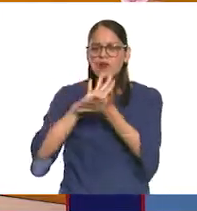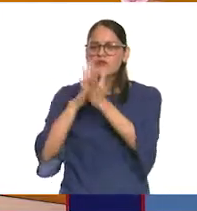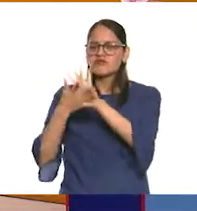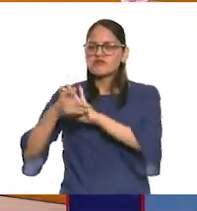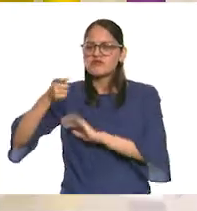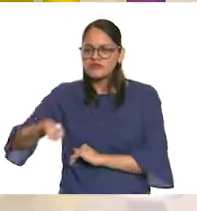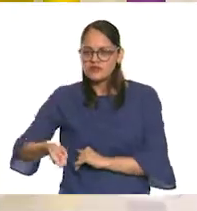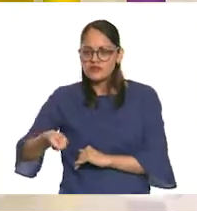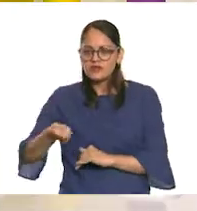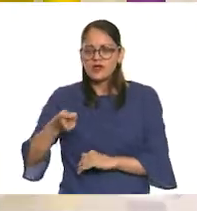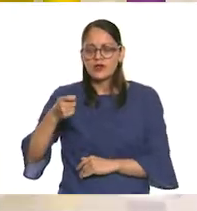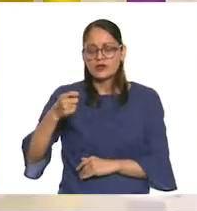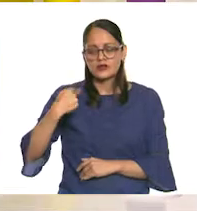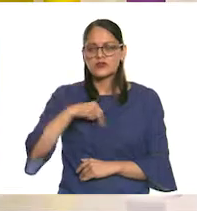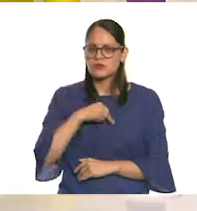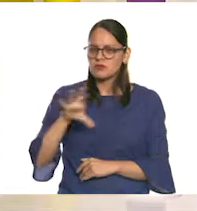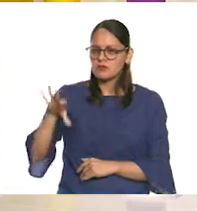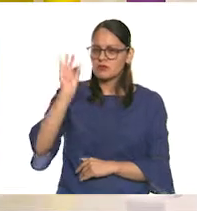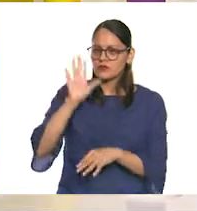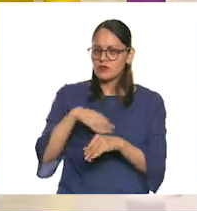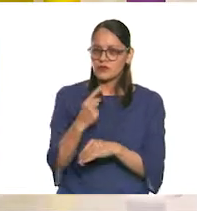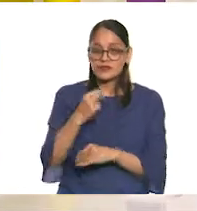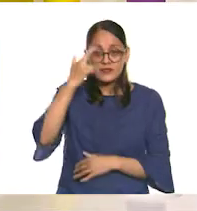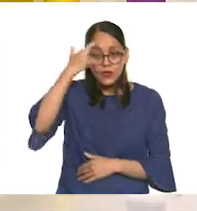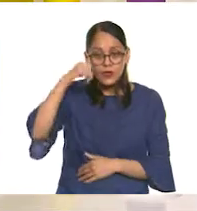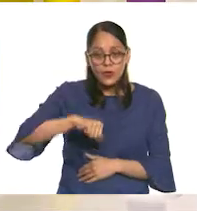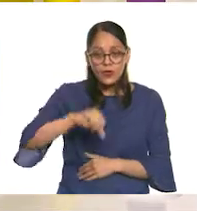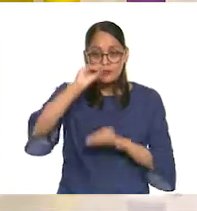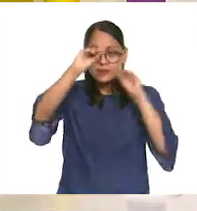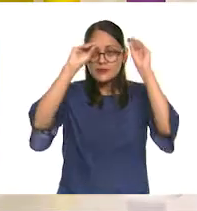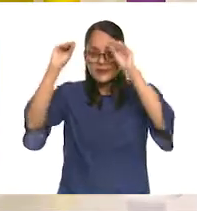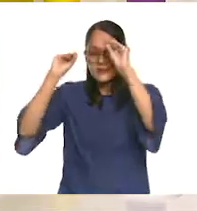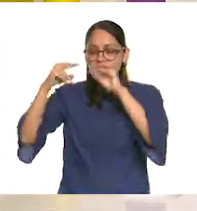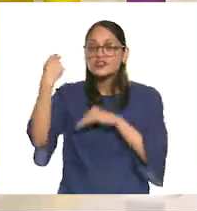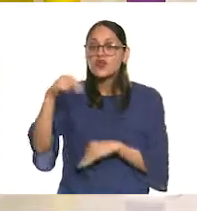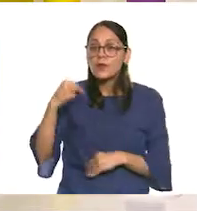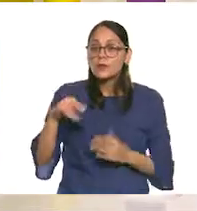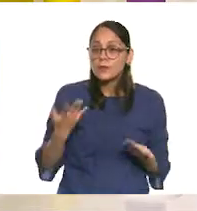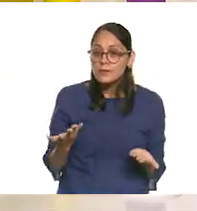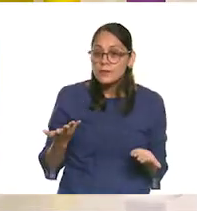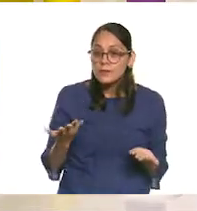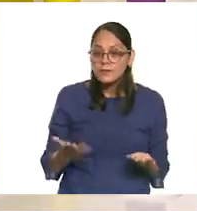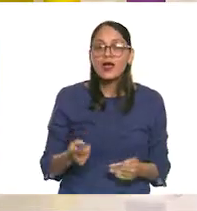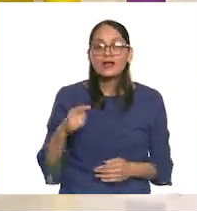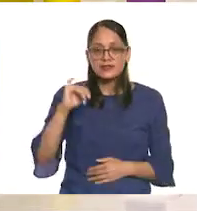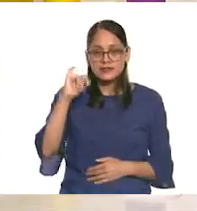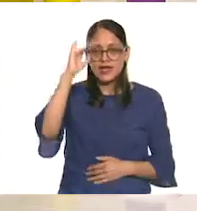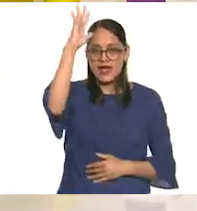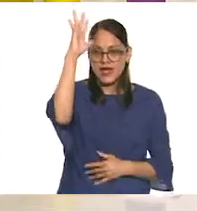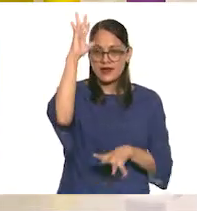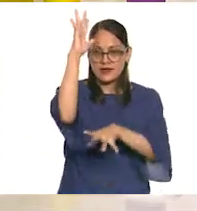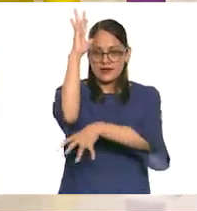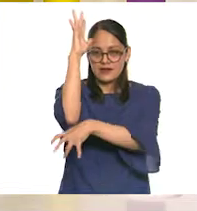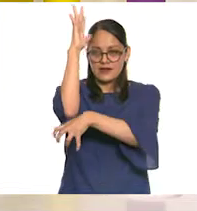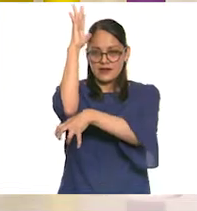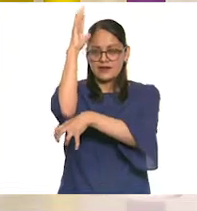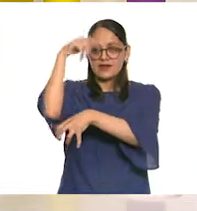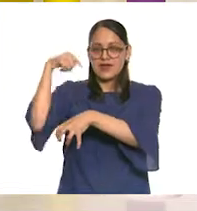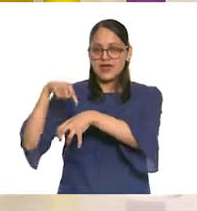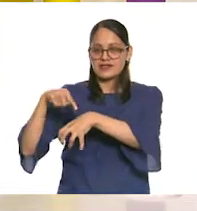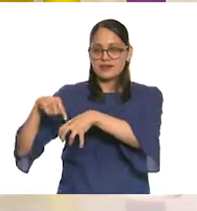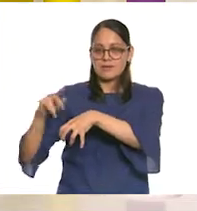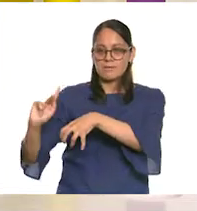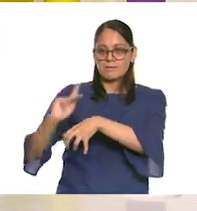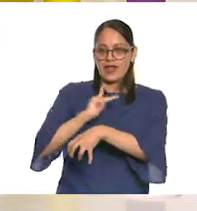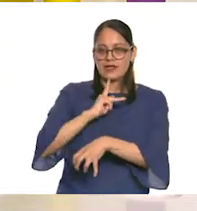concepto, ¿te acuerdas cómo se va a llamar nuestra instalación? Sí. Las raíces que instalan en mi